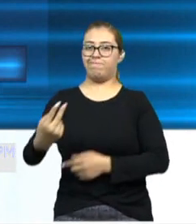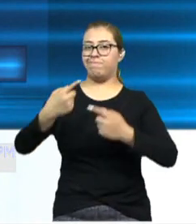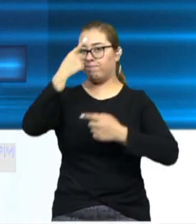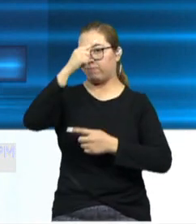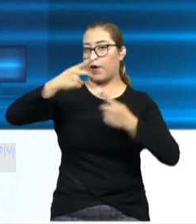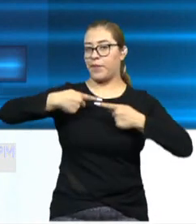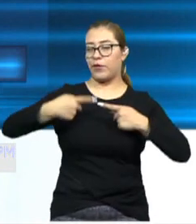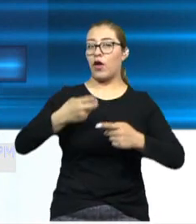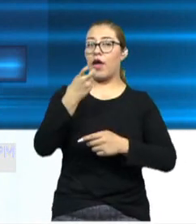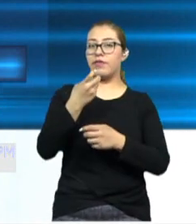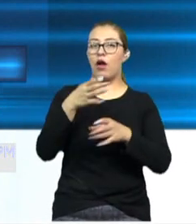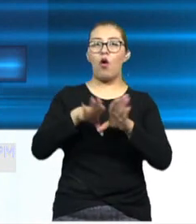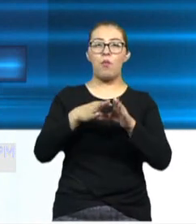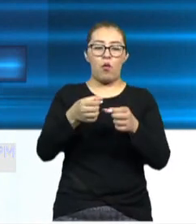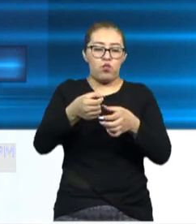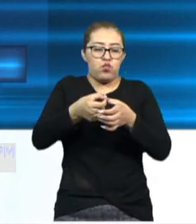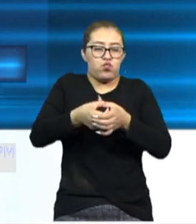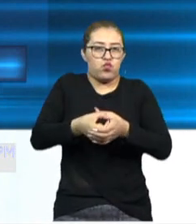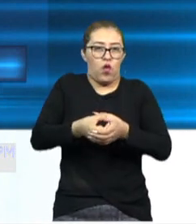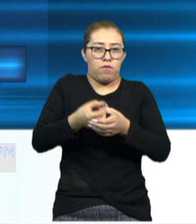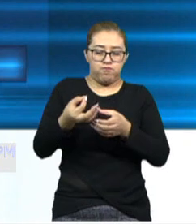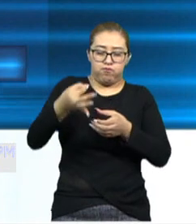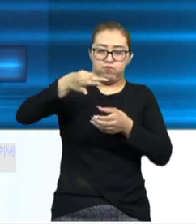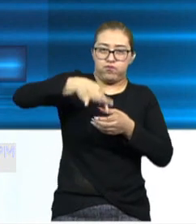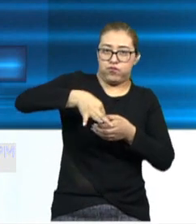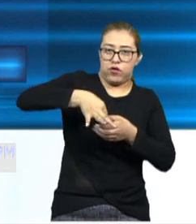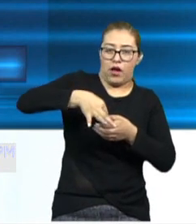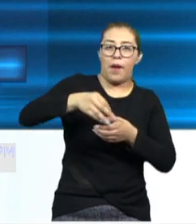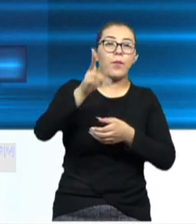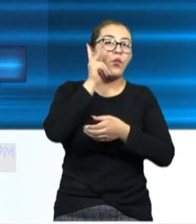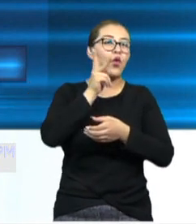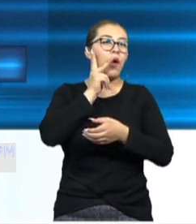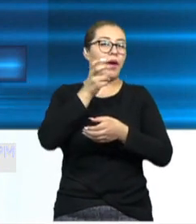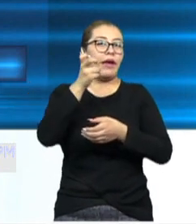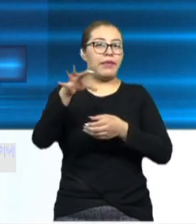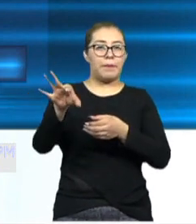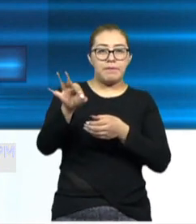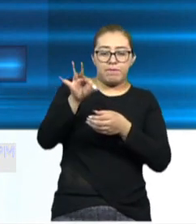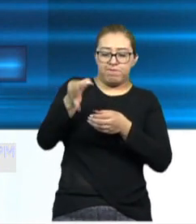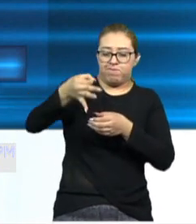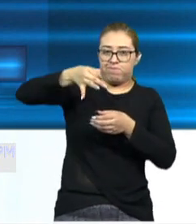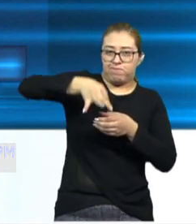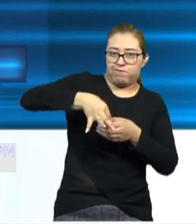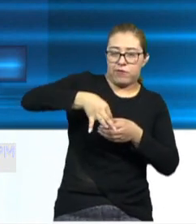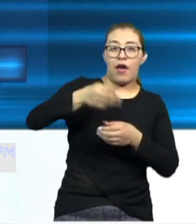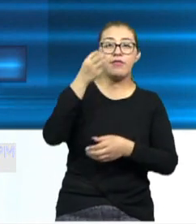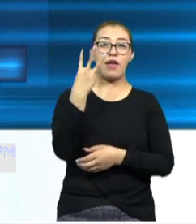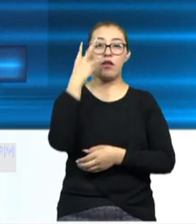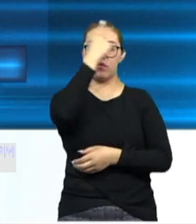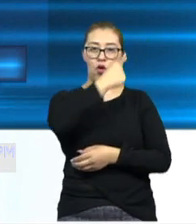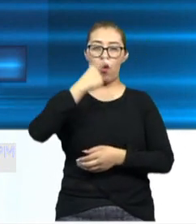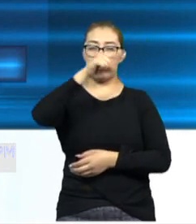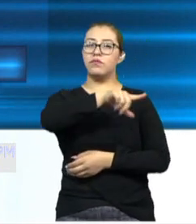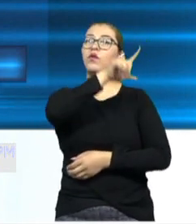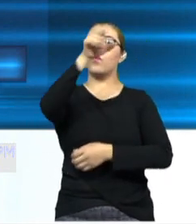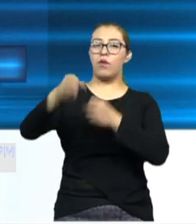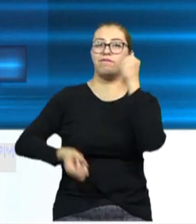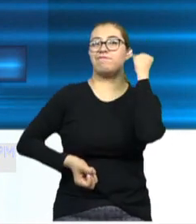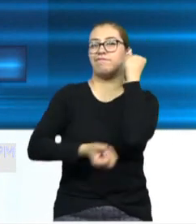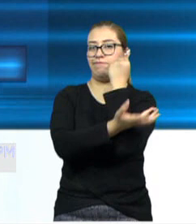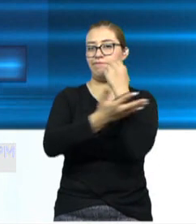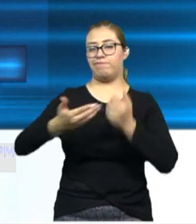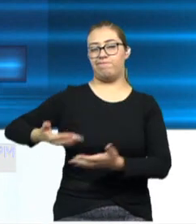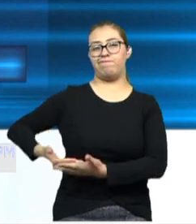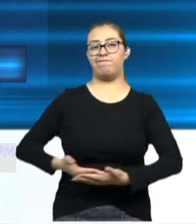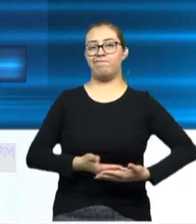pone en un envase específico independiente, y esto fue tres horas después del nacimiento. Esto es muy, muy